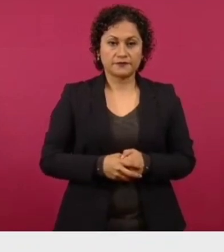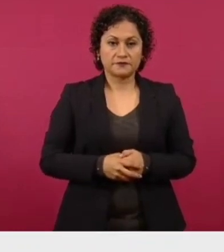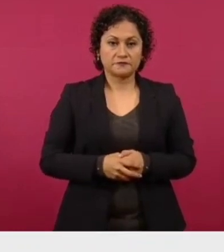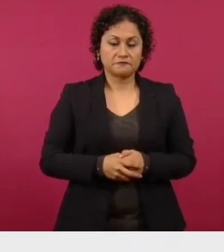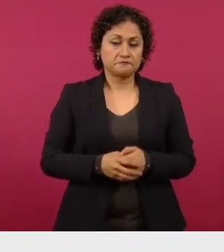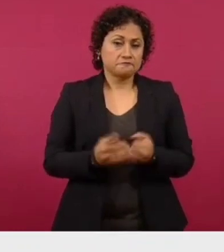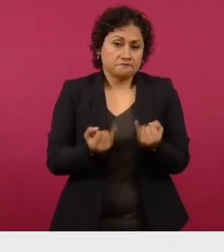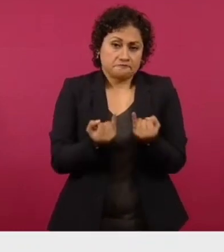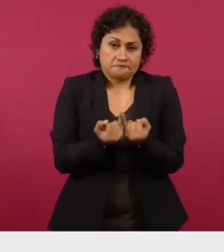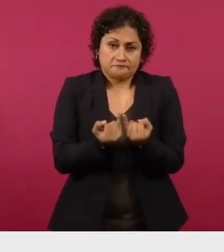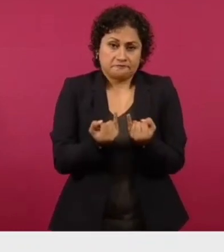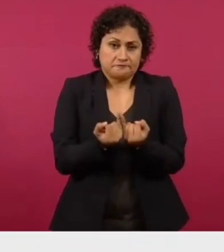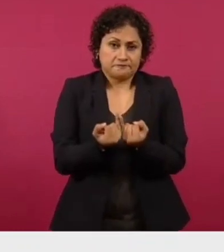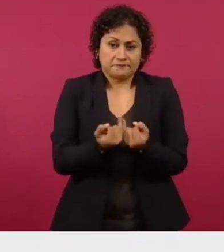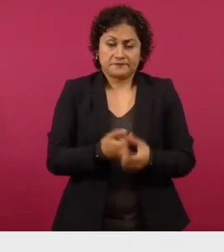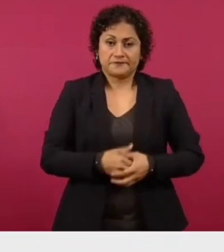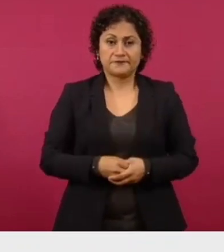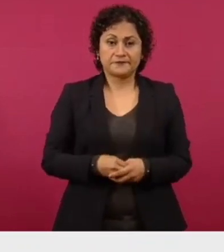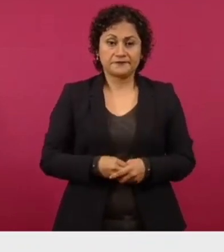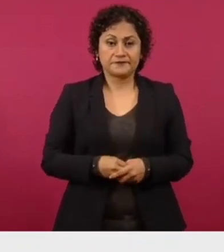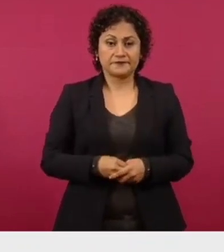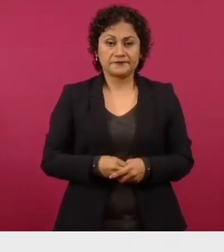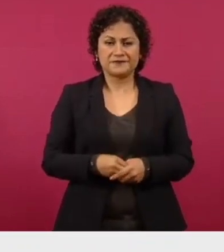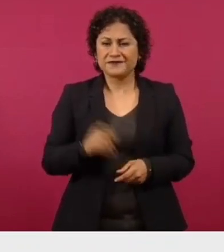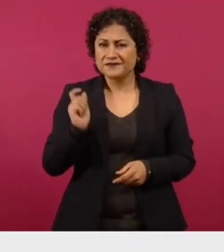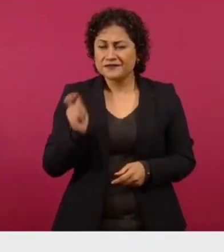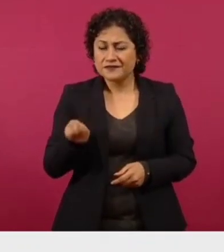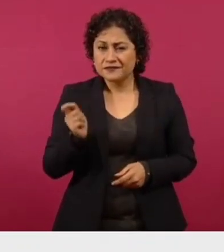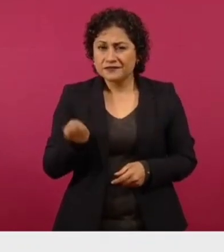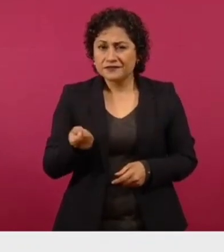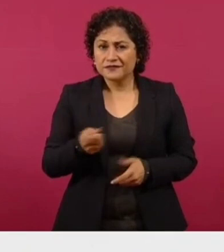Igual, ¿esto qué es?